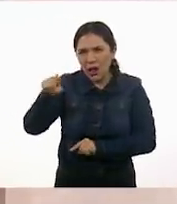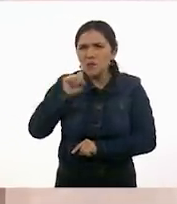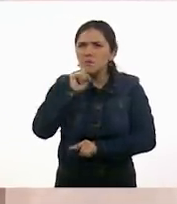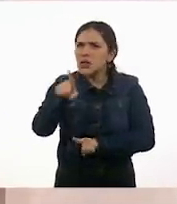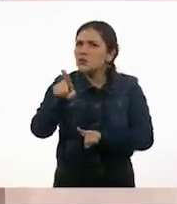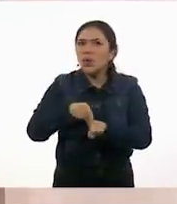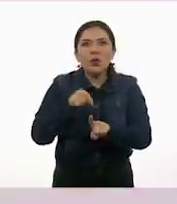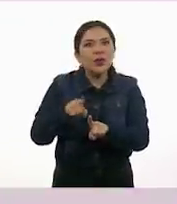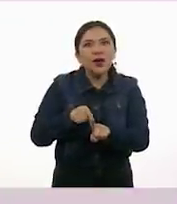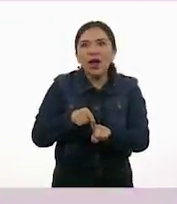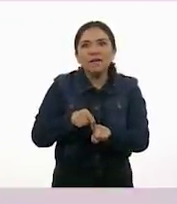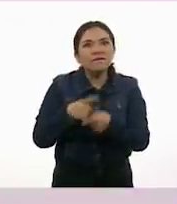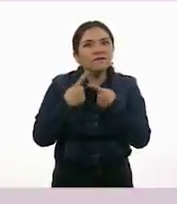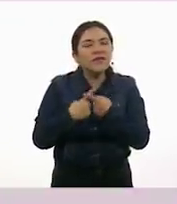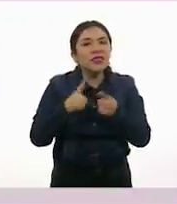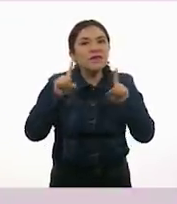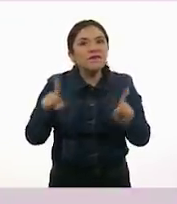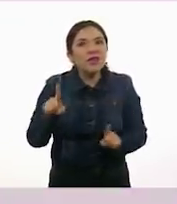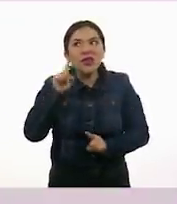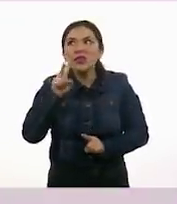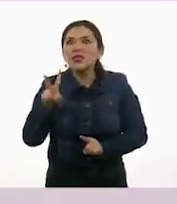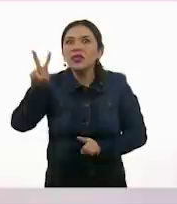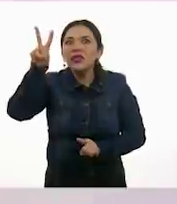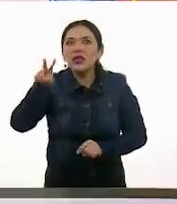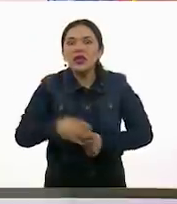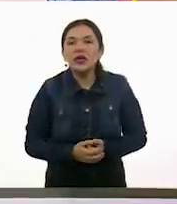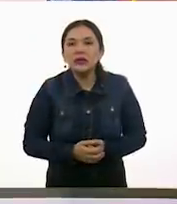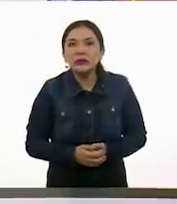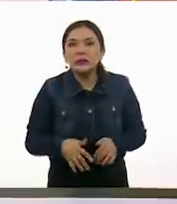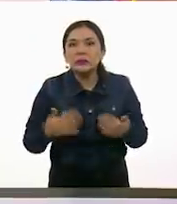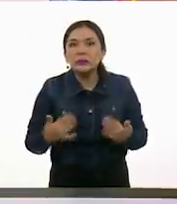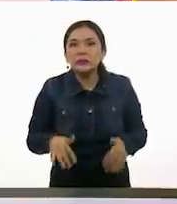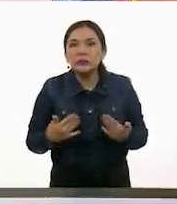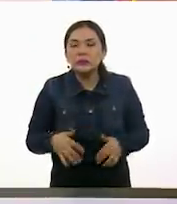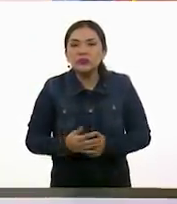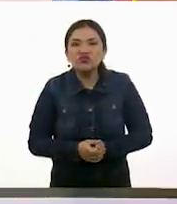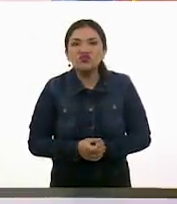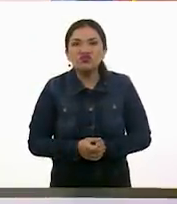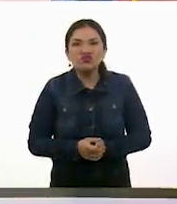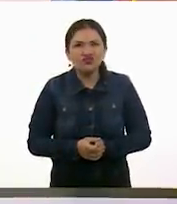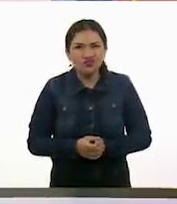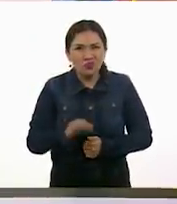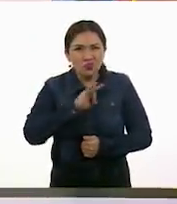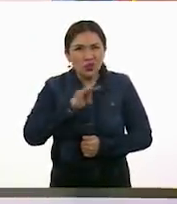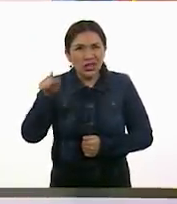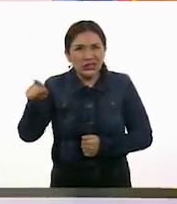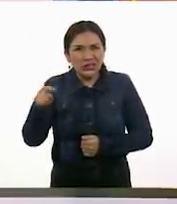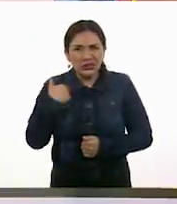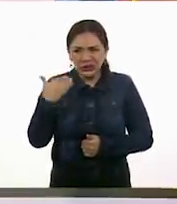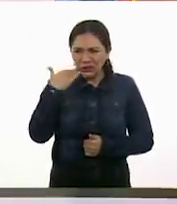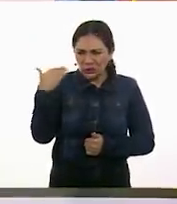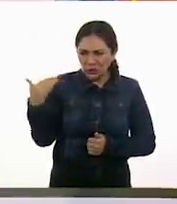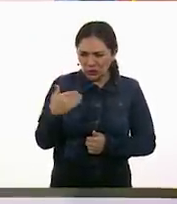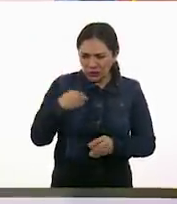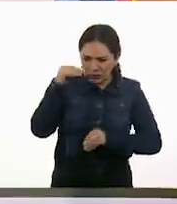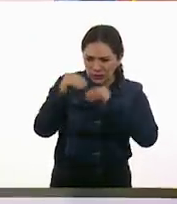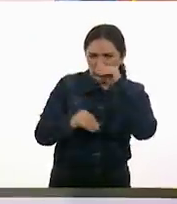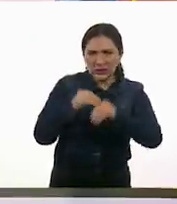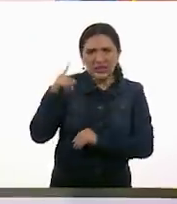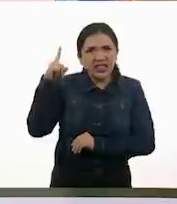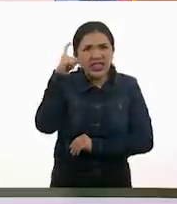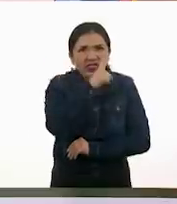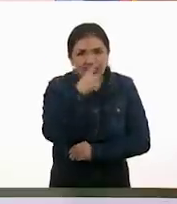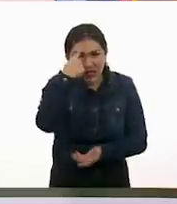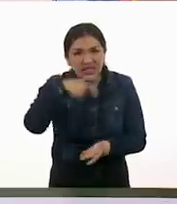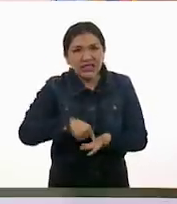mismo color que las que tenemos arriba? No. ¿Tendrá algo que ver? ¿Nos afectará al momento de querer armar nuestros